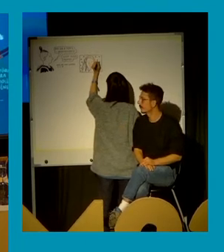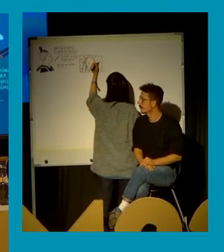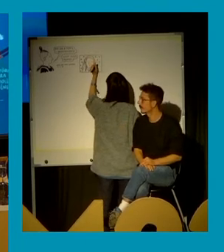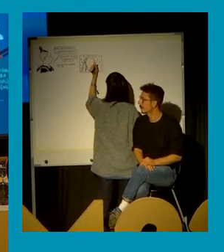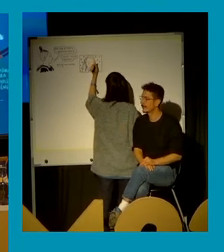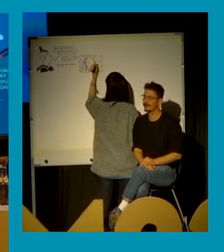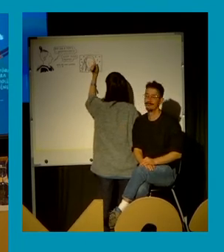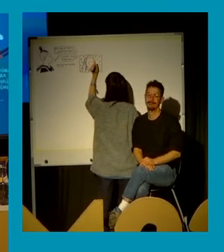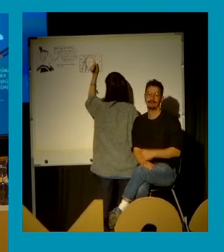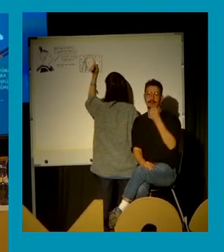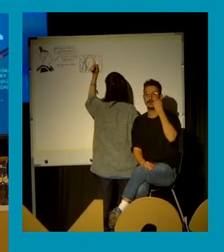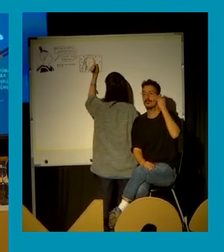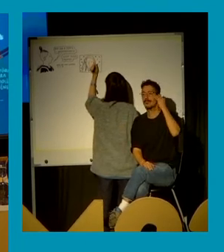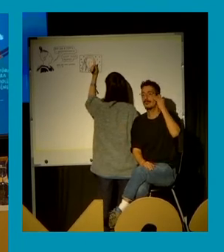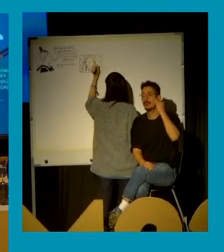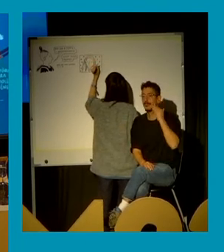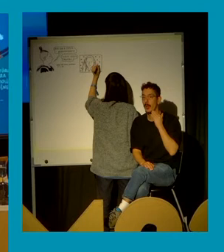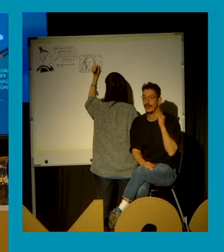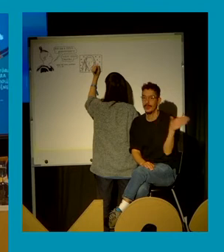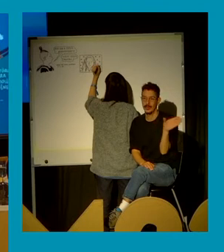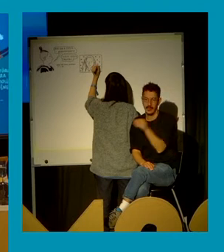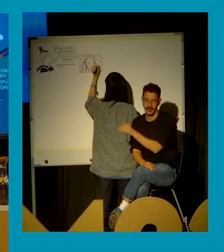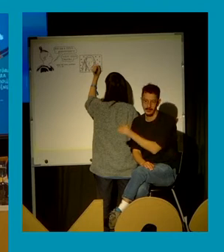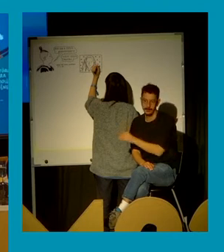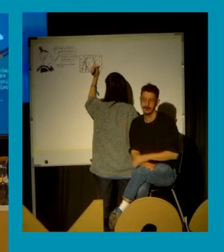Buen día a todos.